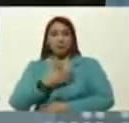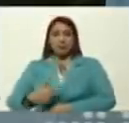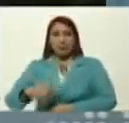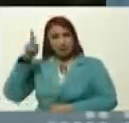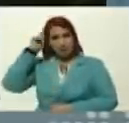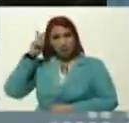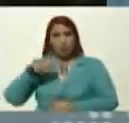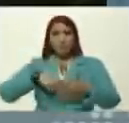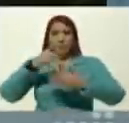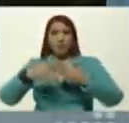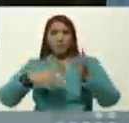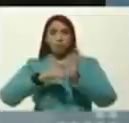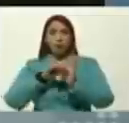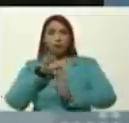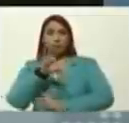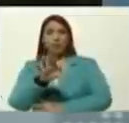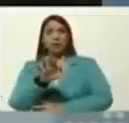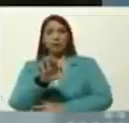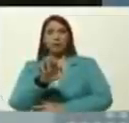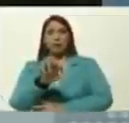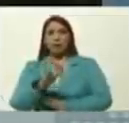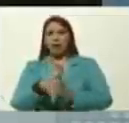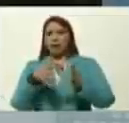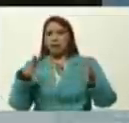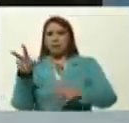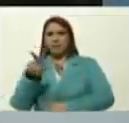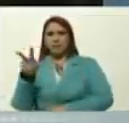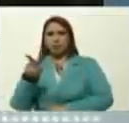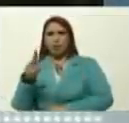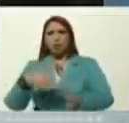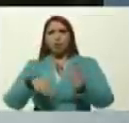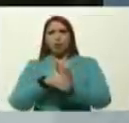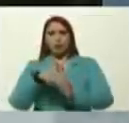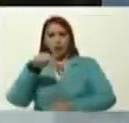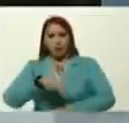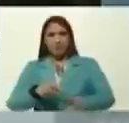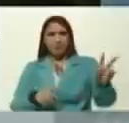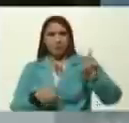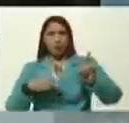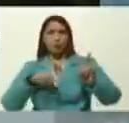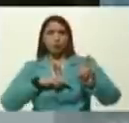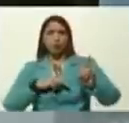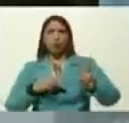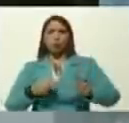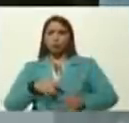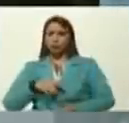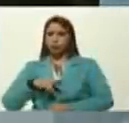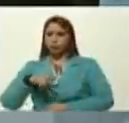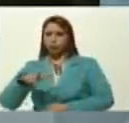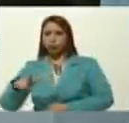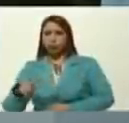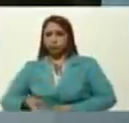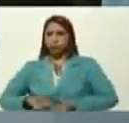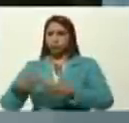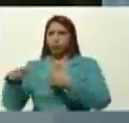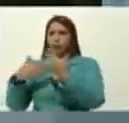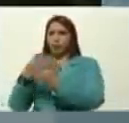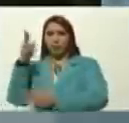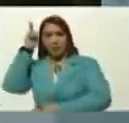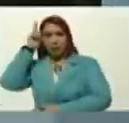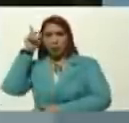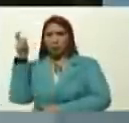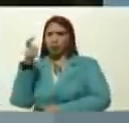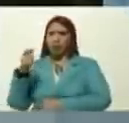plan de Vuelta a la Patria, masivo, de venezolanos y venezolanas, nosotros ponemos los aviones, y vamos a buscar